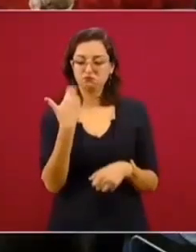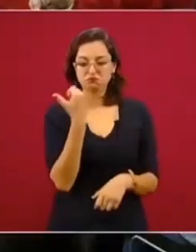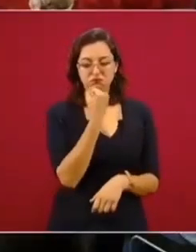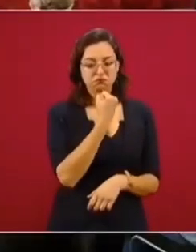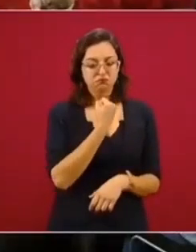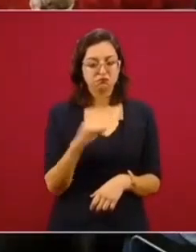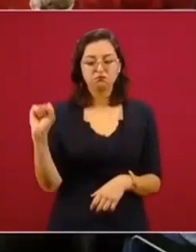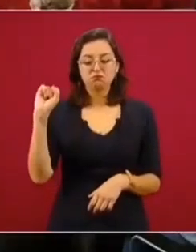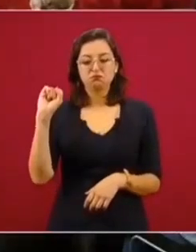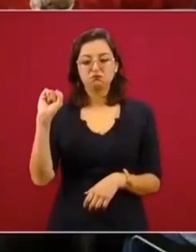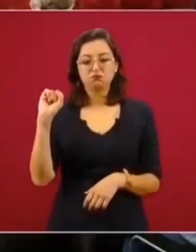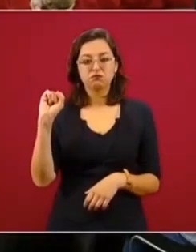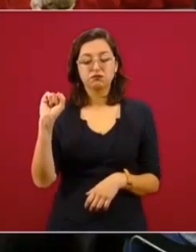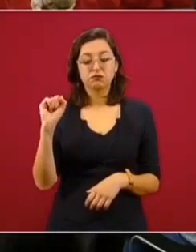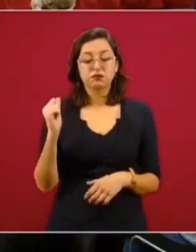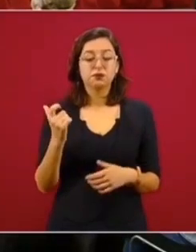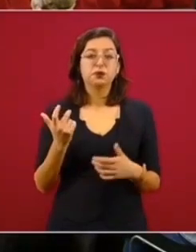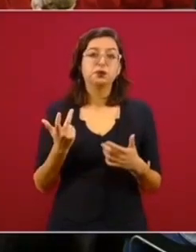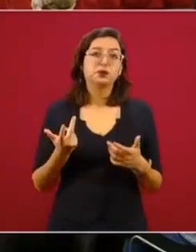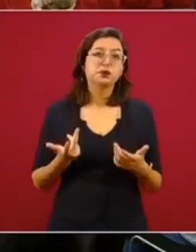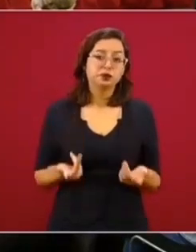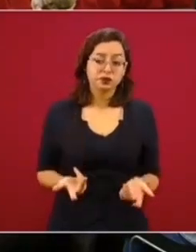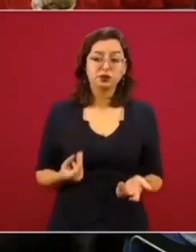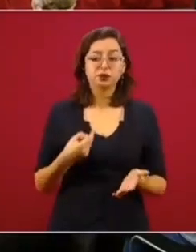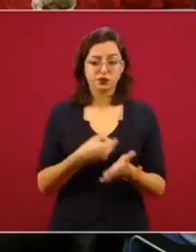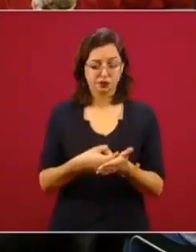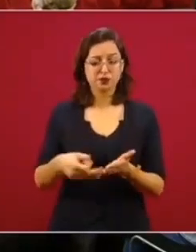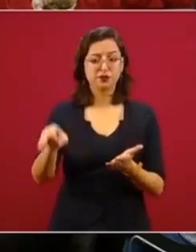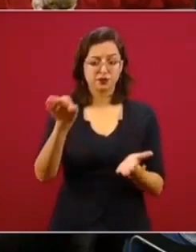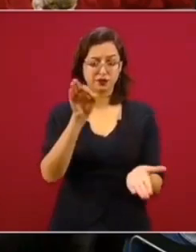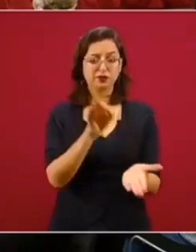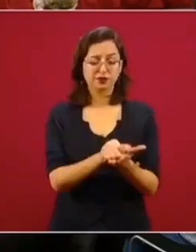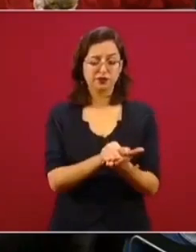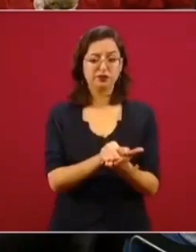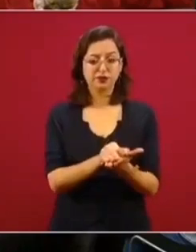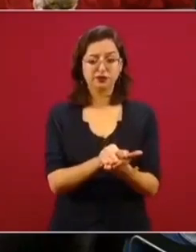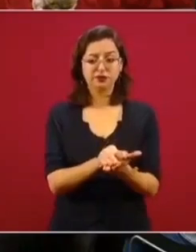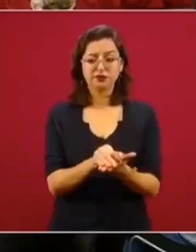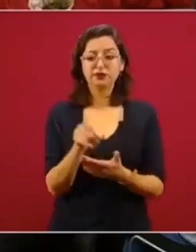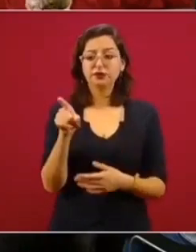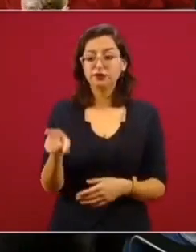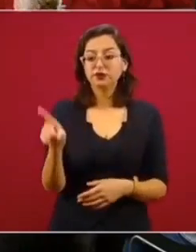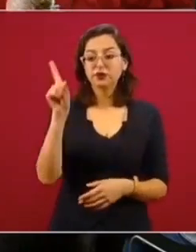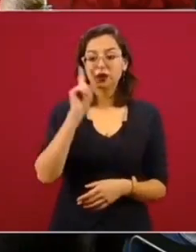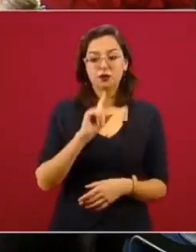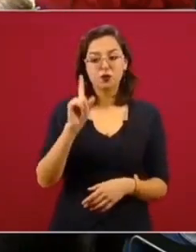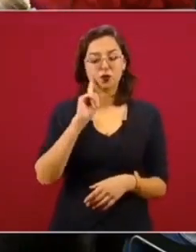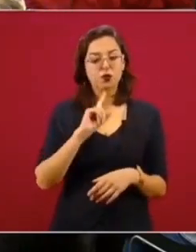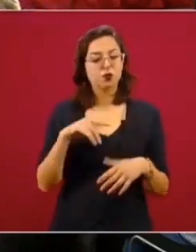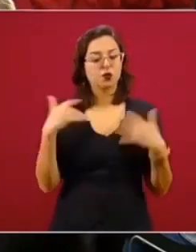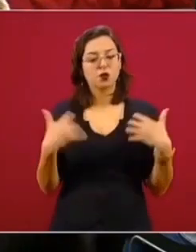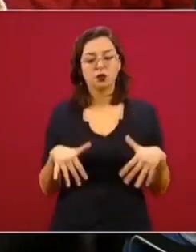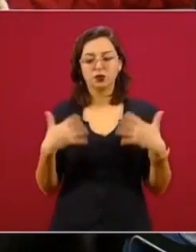valiente, es una mujer excepcional.